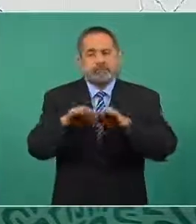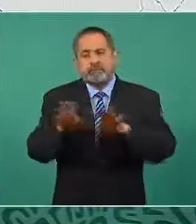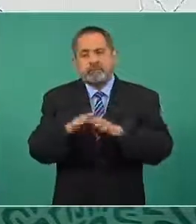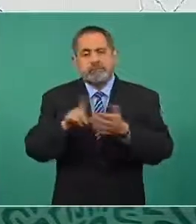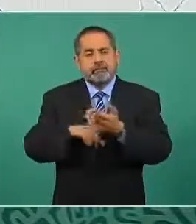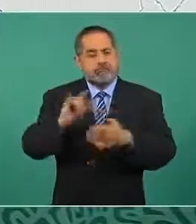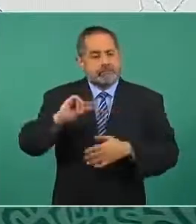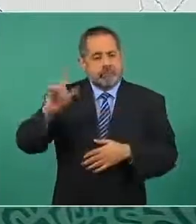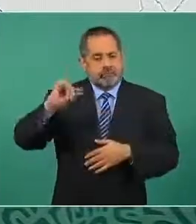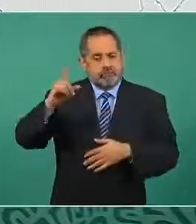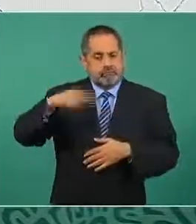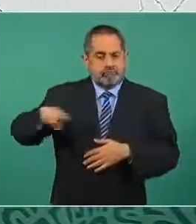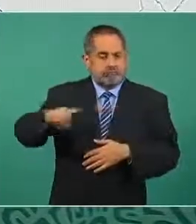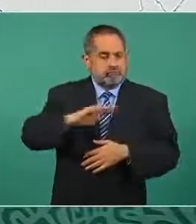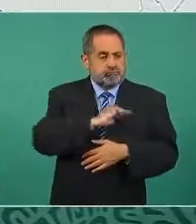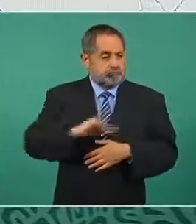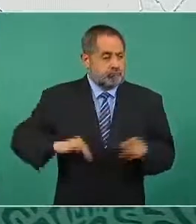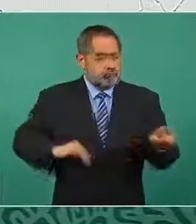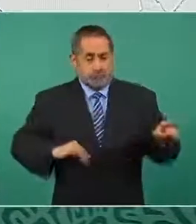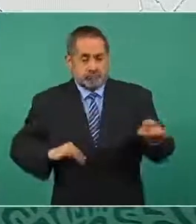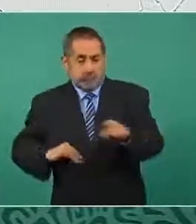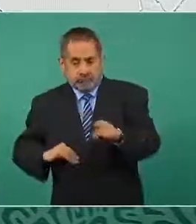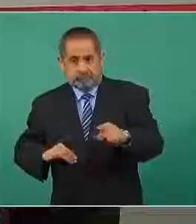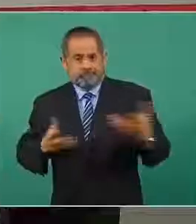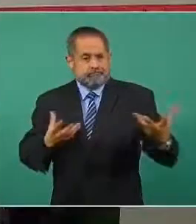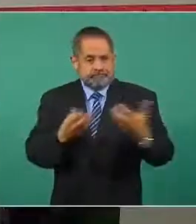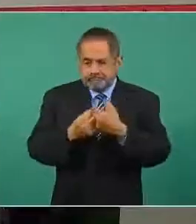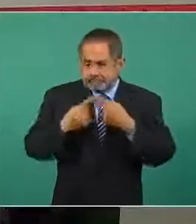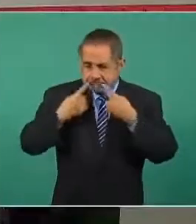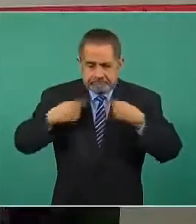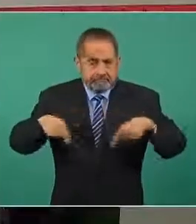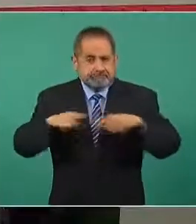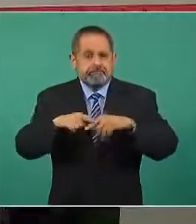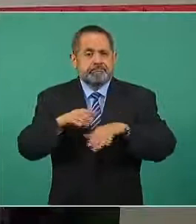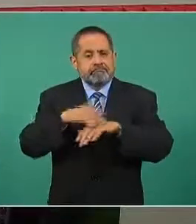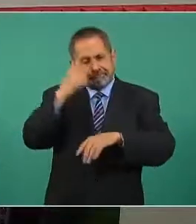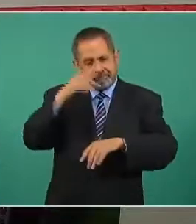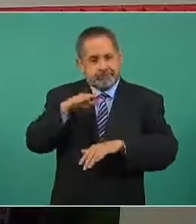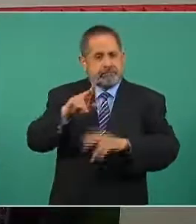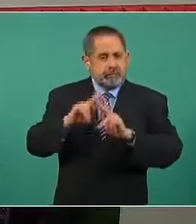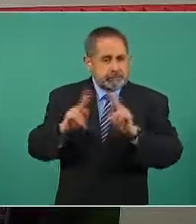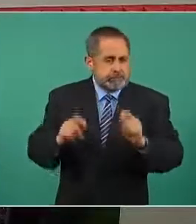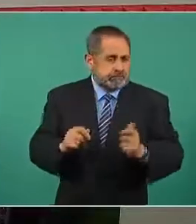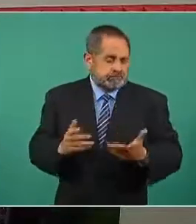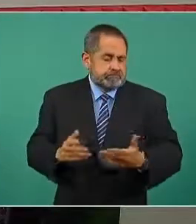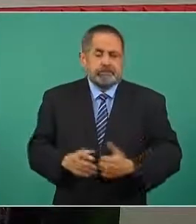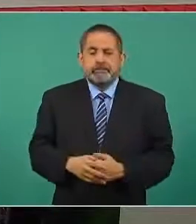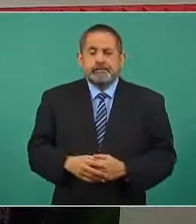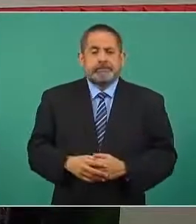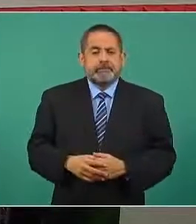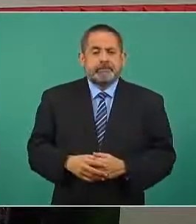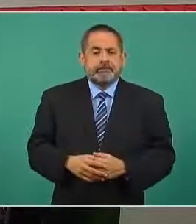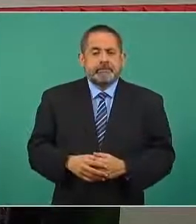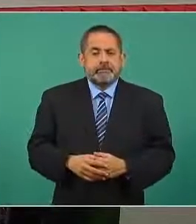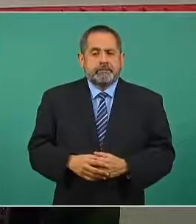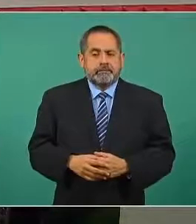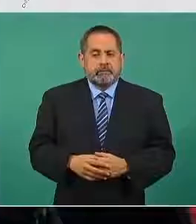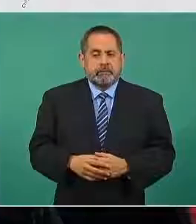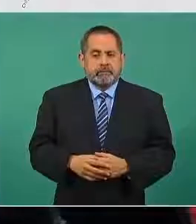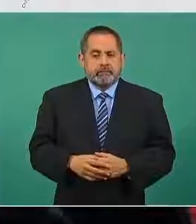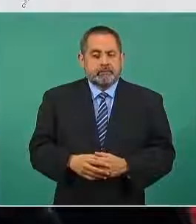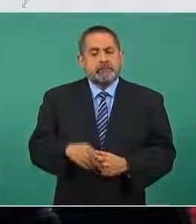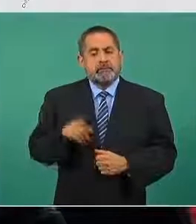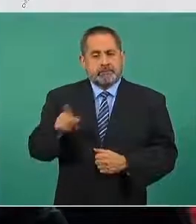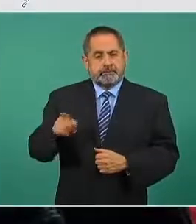autoridades municipales en las mesas de coordinación de paz adelante en relación con este